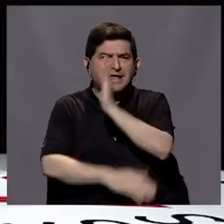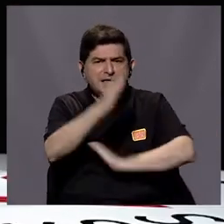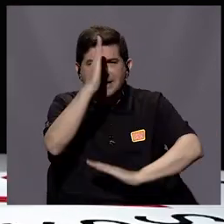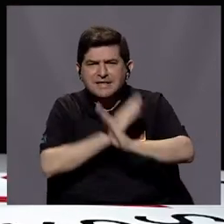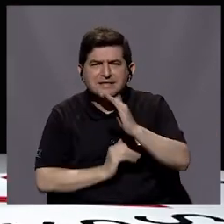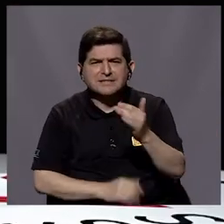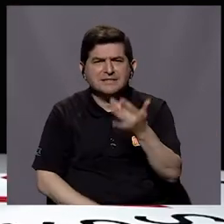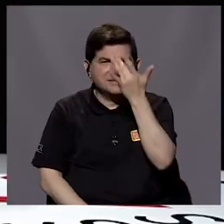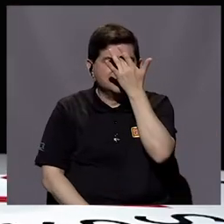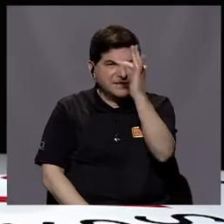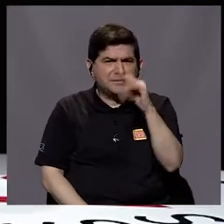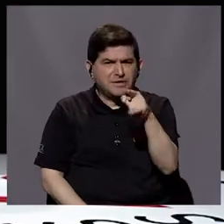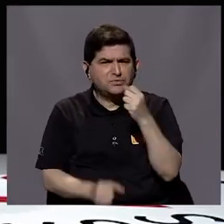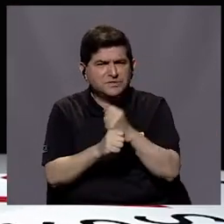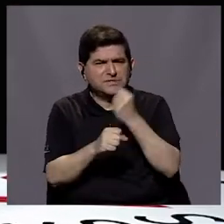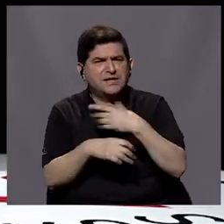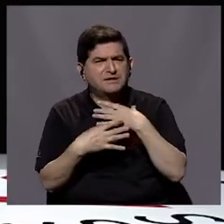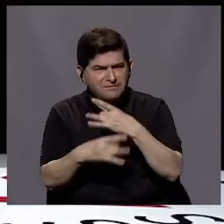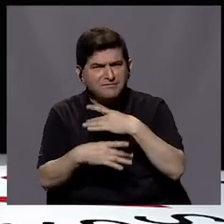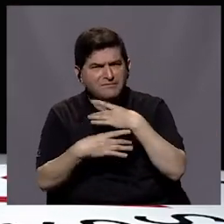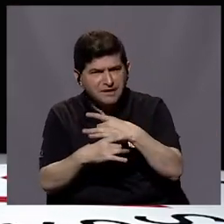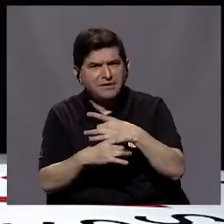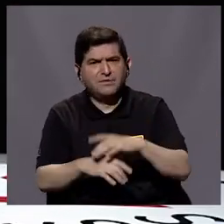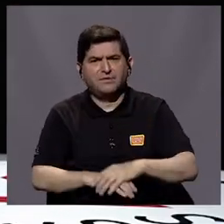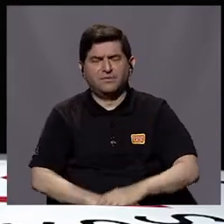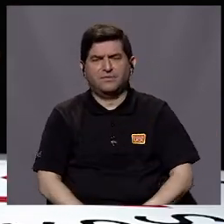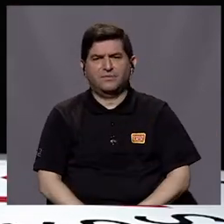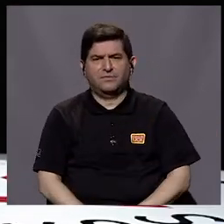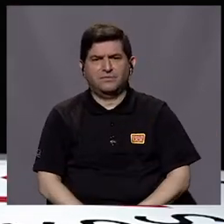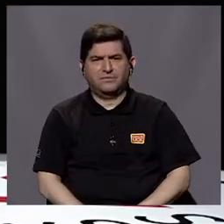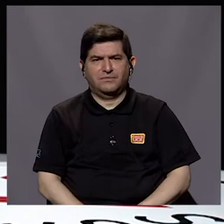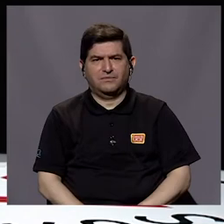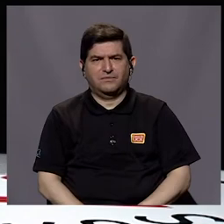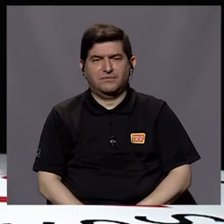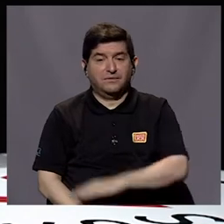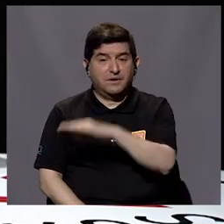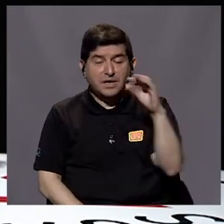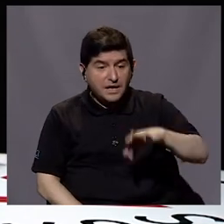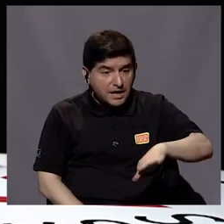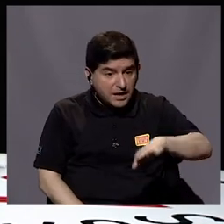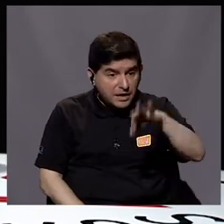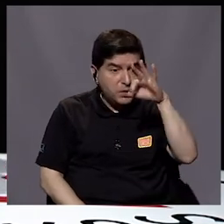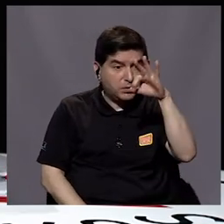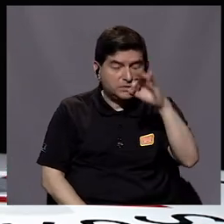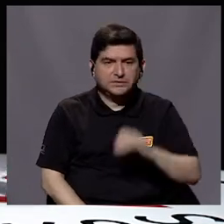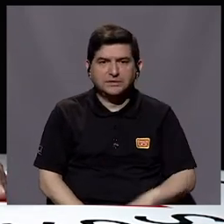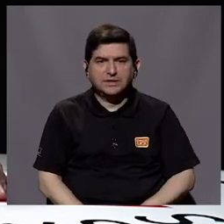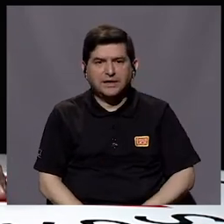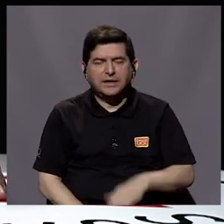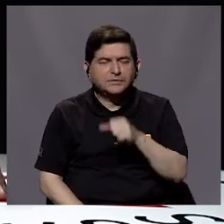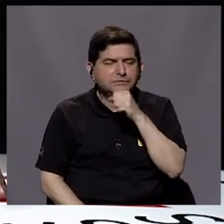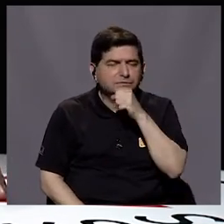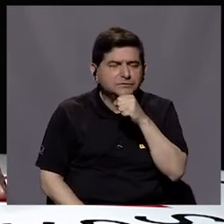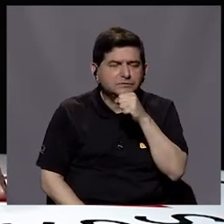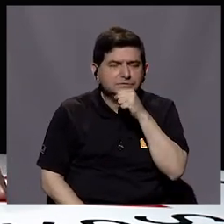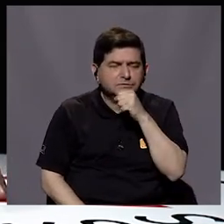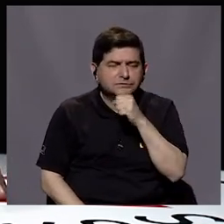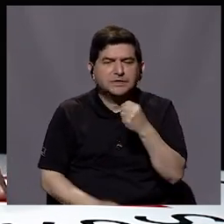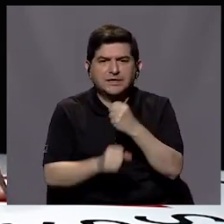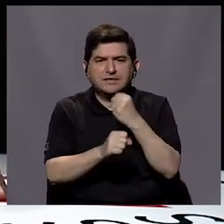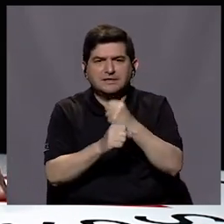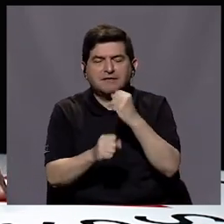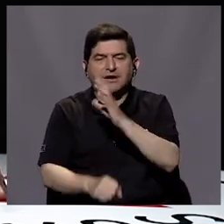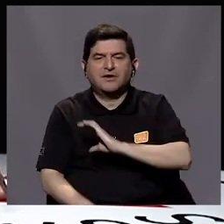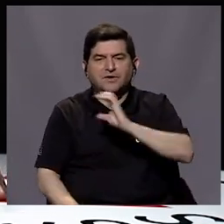discapacidad intelectual. Ustedes han venido haciendo un trabajo muy interesante. Y de ahí han encontrado desde el envejecimiento